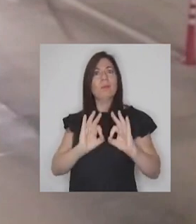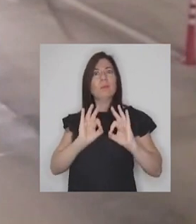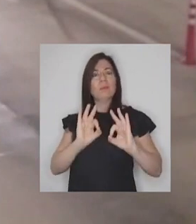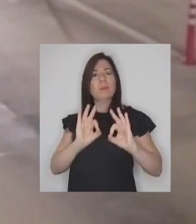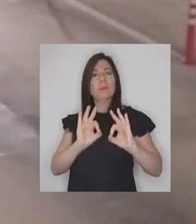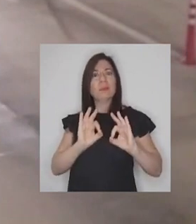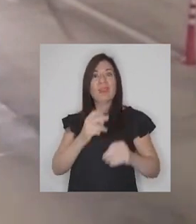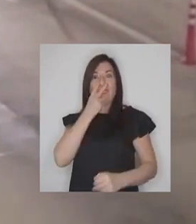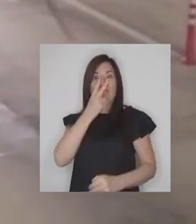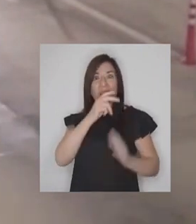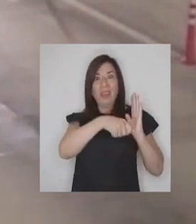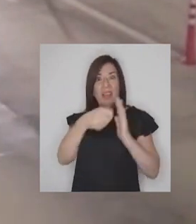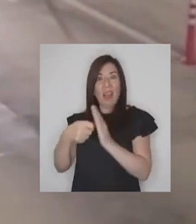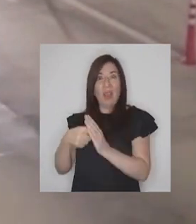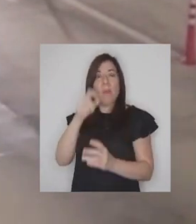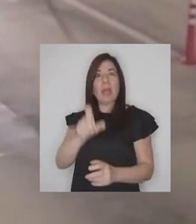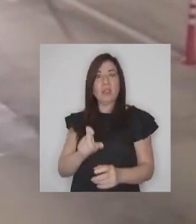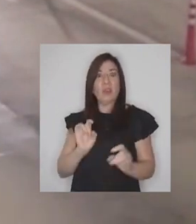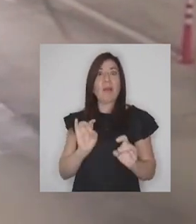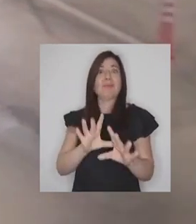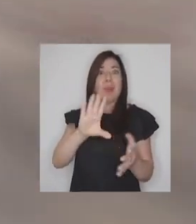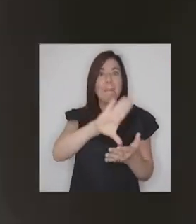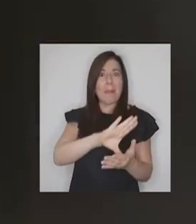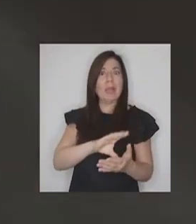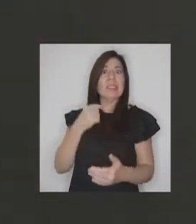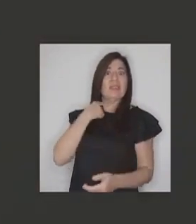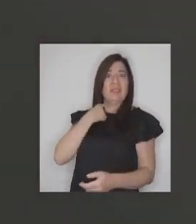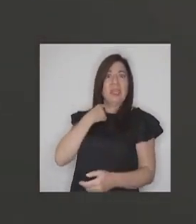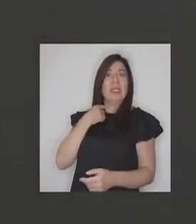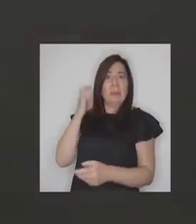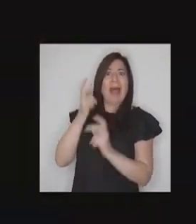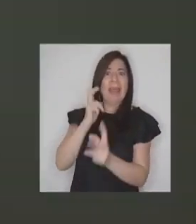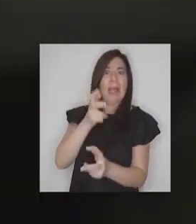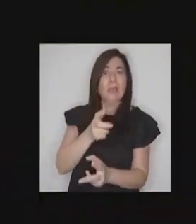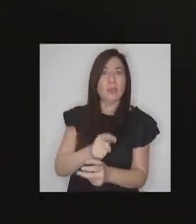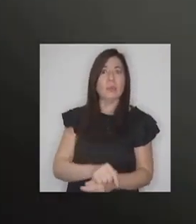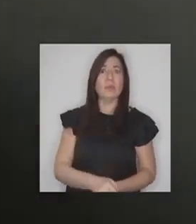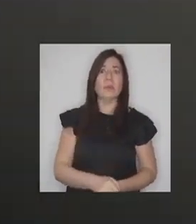Mientras ves este video, alguna persona en este país Está siendo víctima de un delito